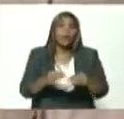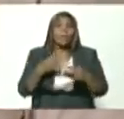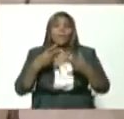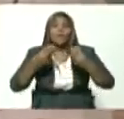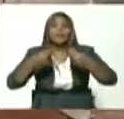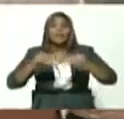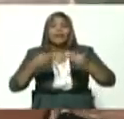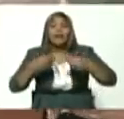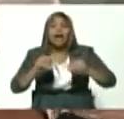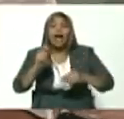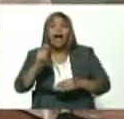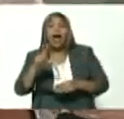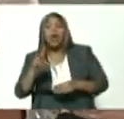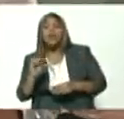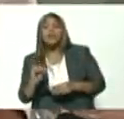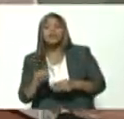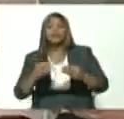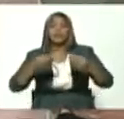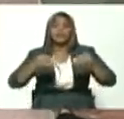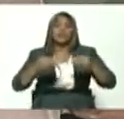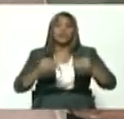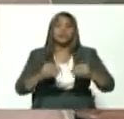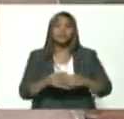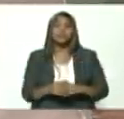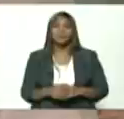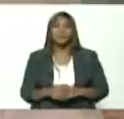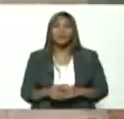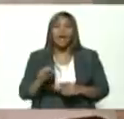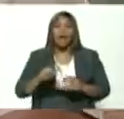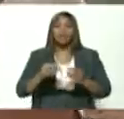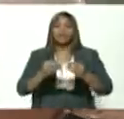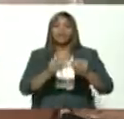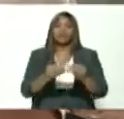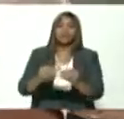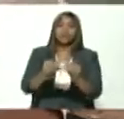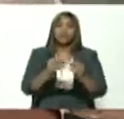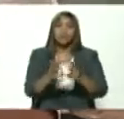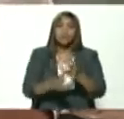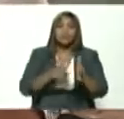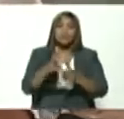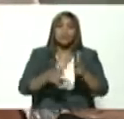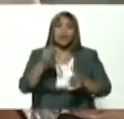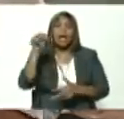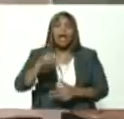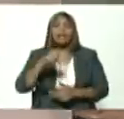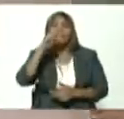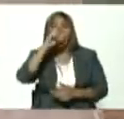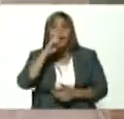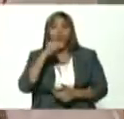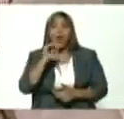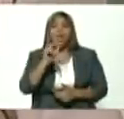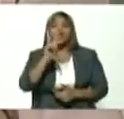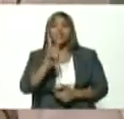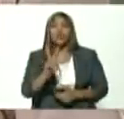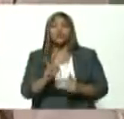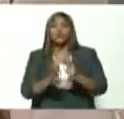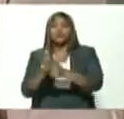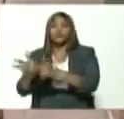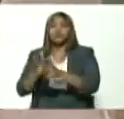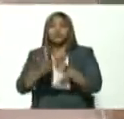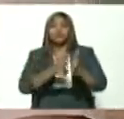presidente estamos en los pijiguados se está haciendo una línea férrea y este año tendremos las dos líneas férreas